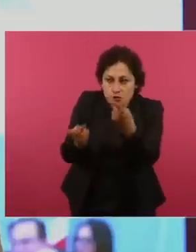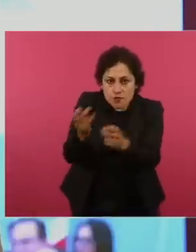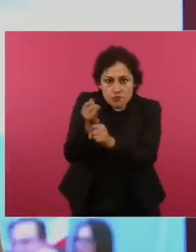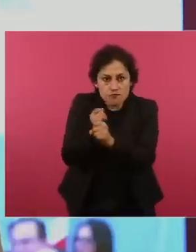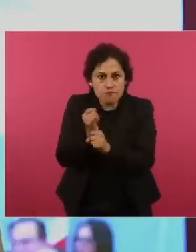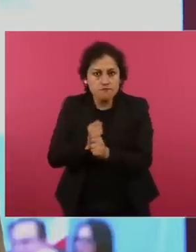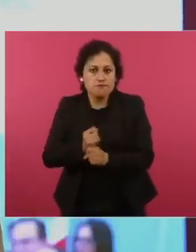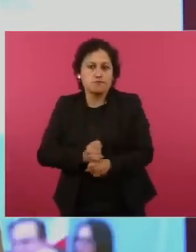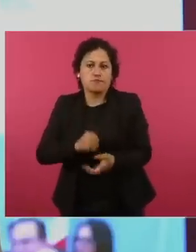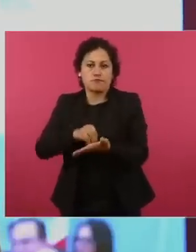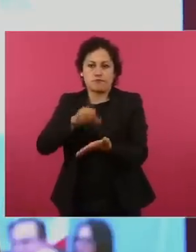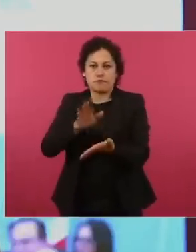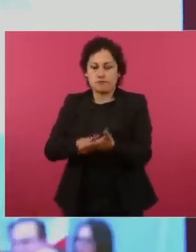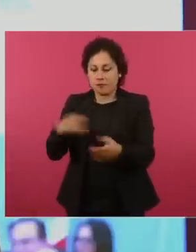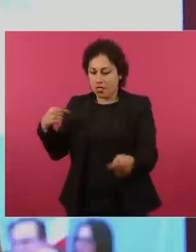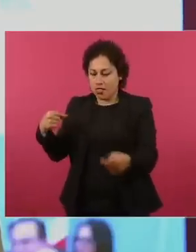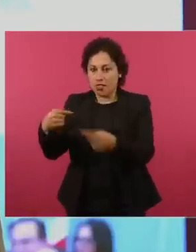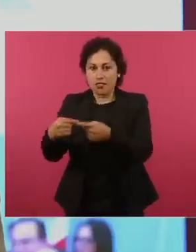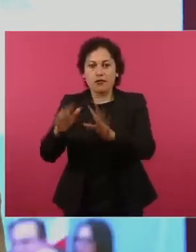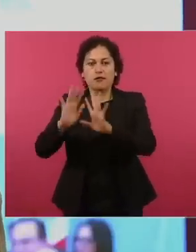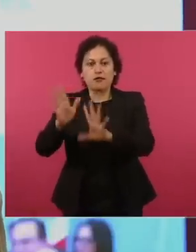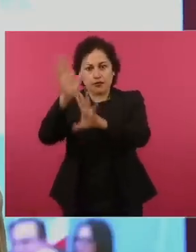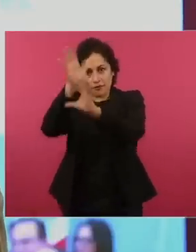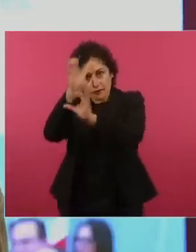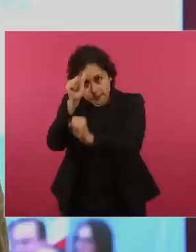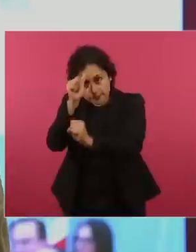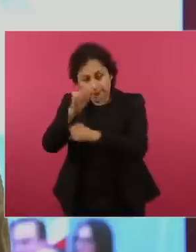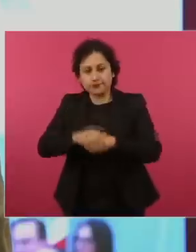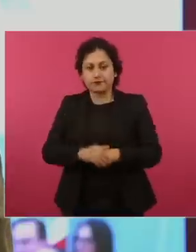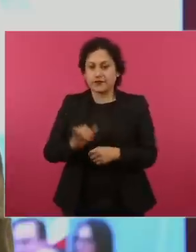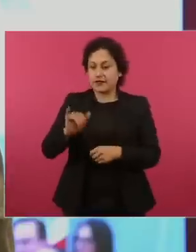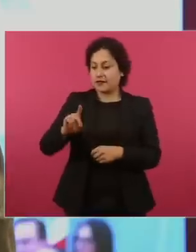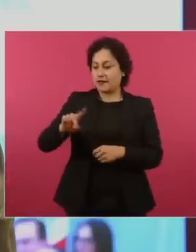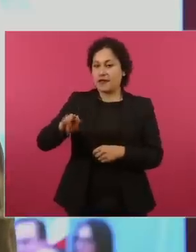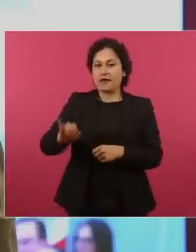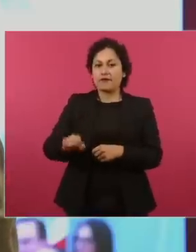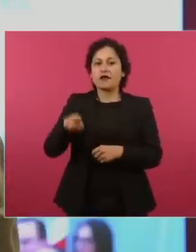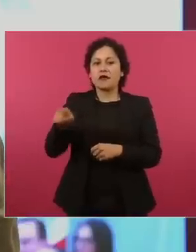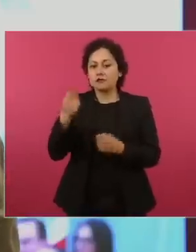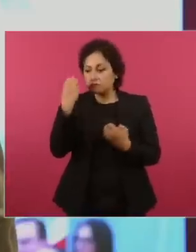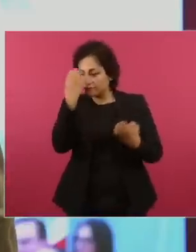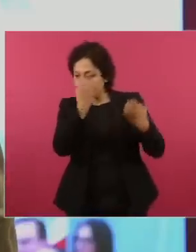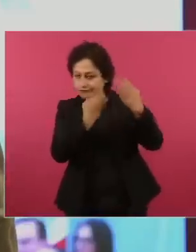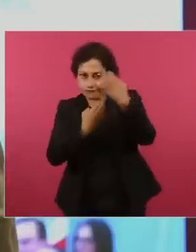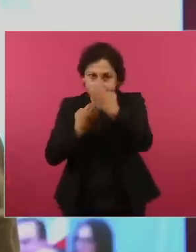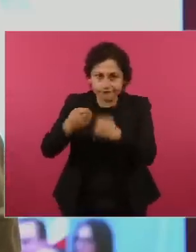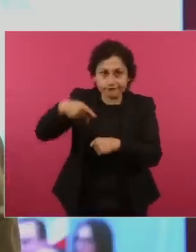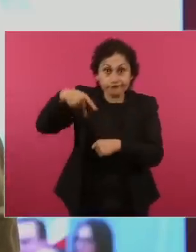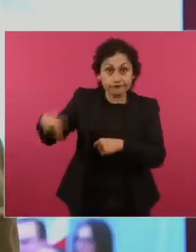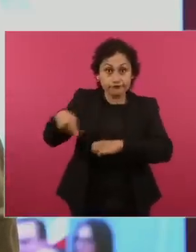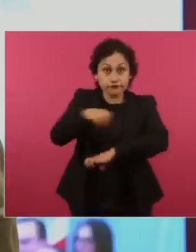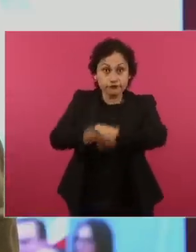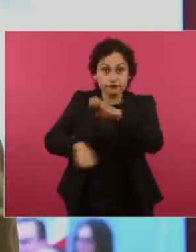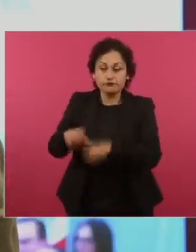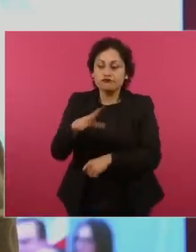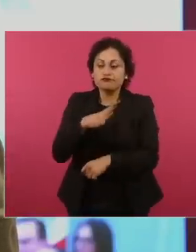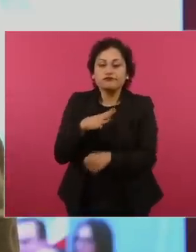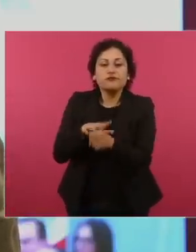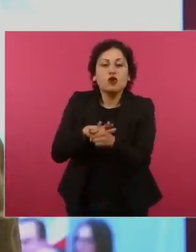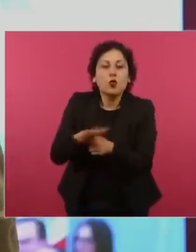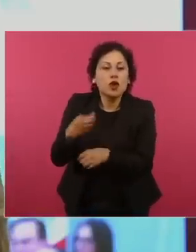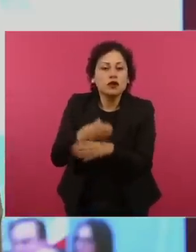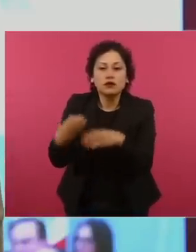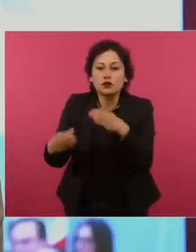logrando un acuerdo. El INDAVIN realizó un avalúo de los bienes, estimando un